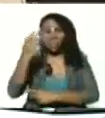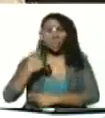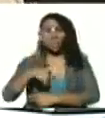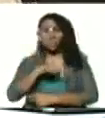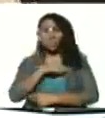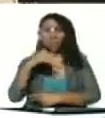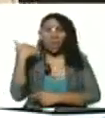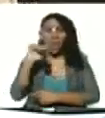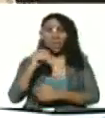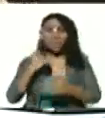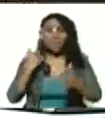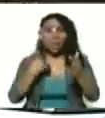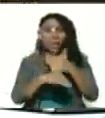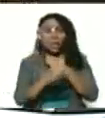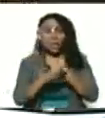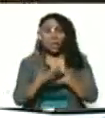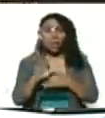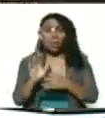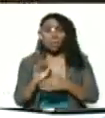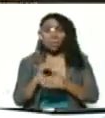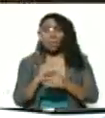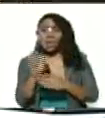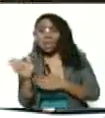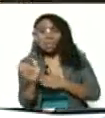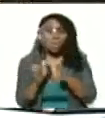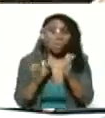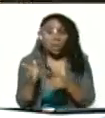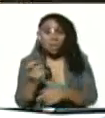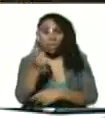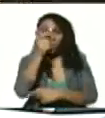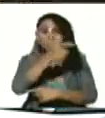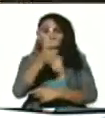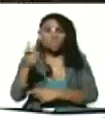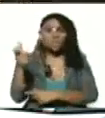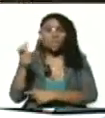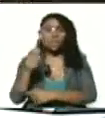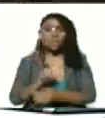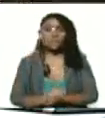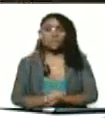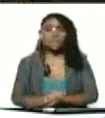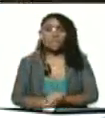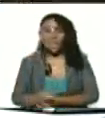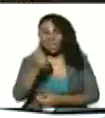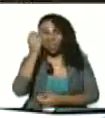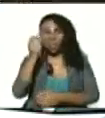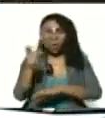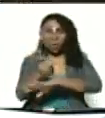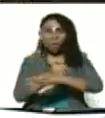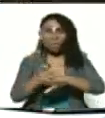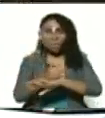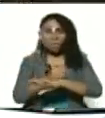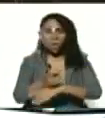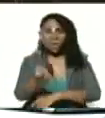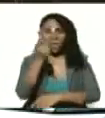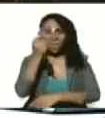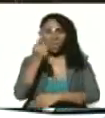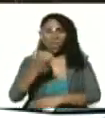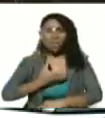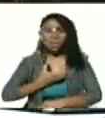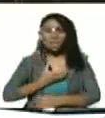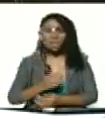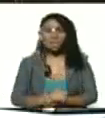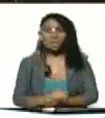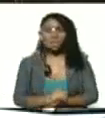tiene que salir a parcializarse por ningún candidato ni candidata en ninguna gobernación y en ninguna alcaldía.